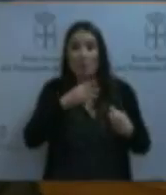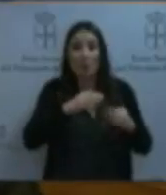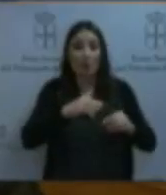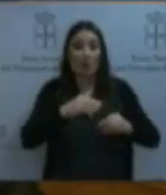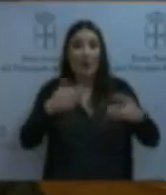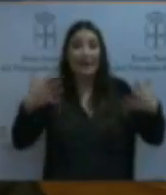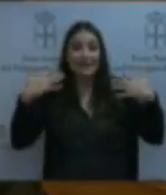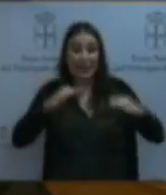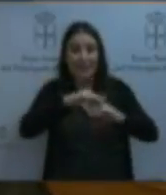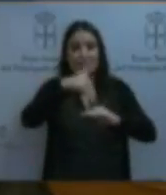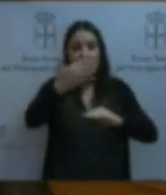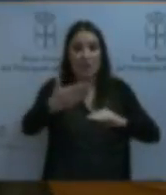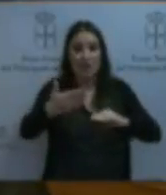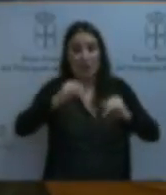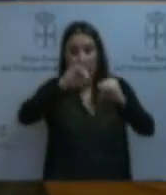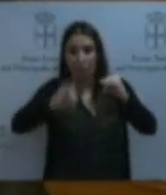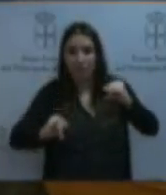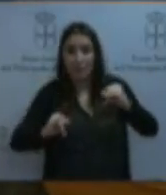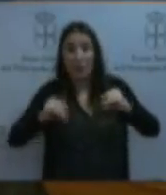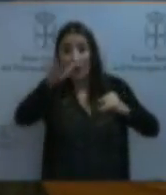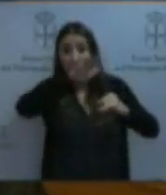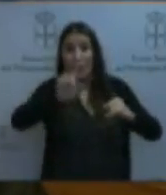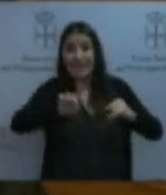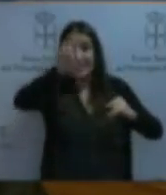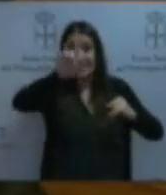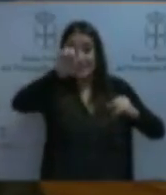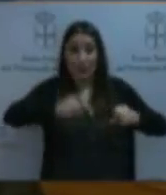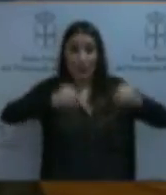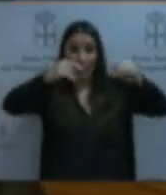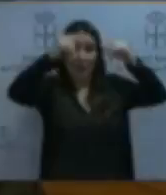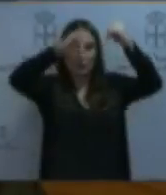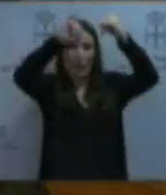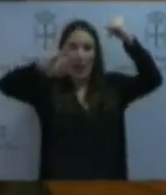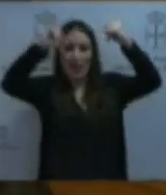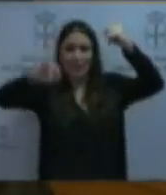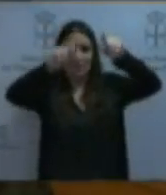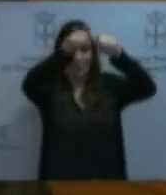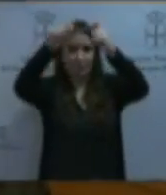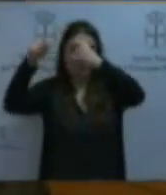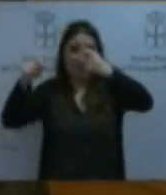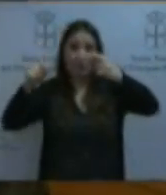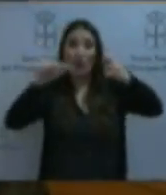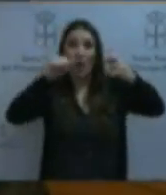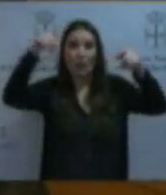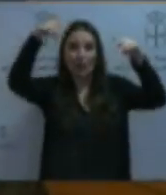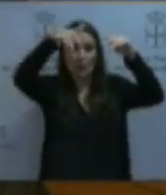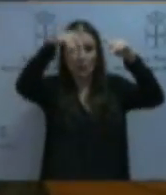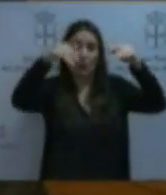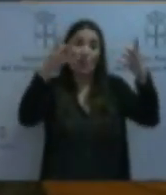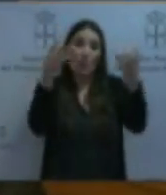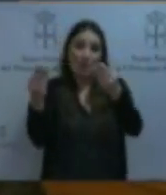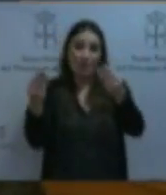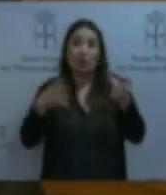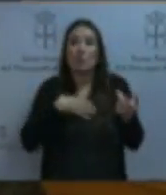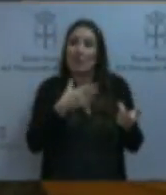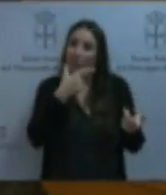terrazas, que, sobre todo en los pisos más altos, presentan importantes grietas y desperfectos, entrando el agua y la humedad, lo que puede provocar que